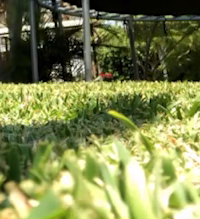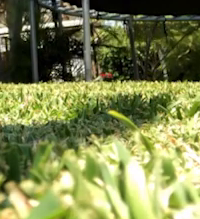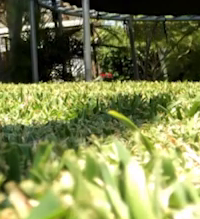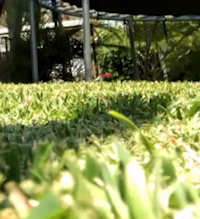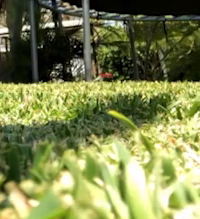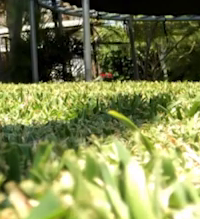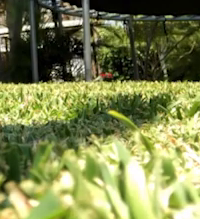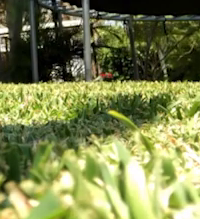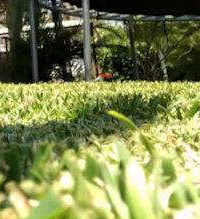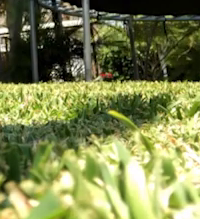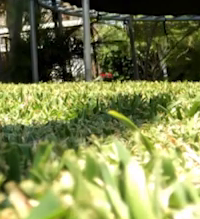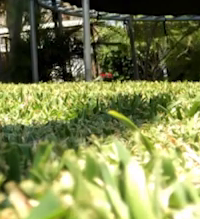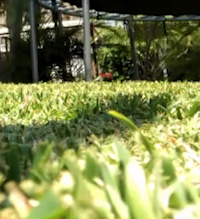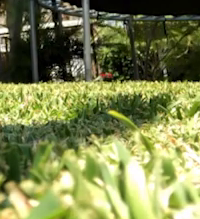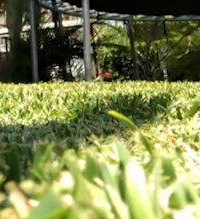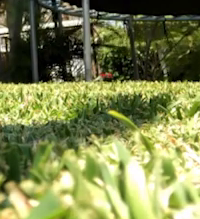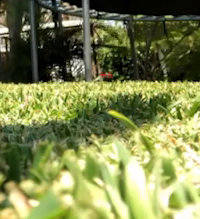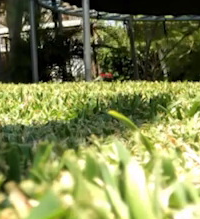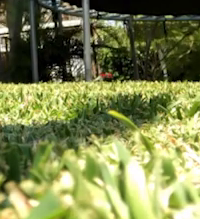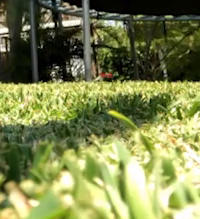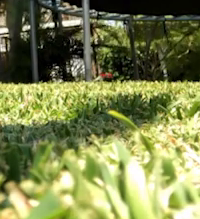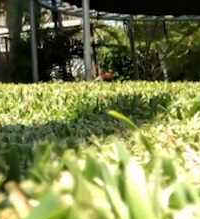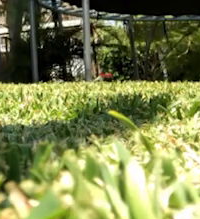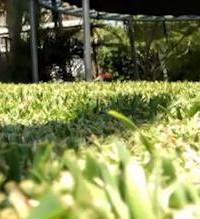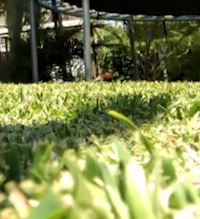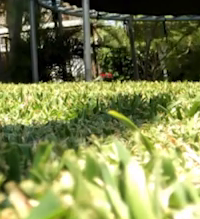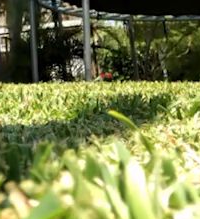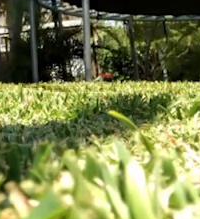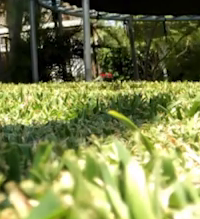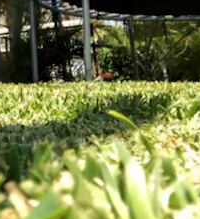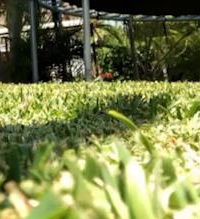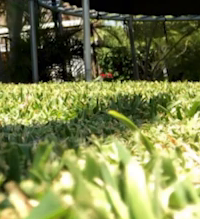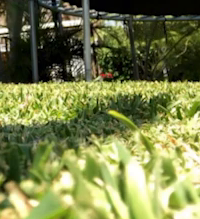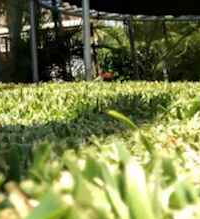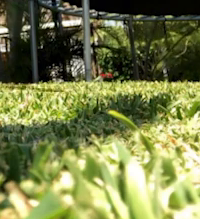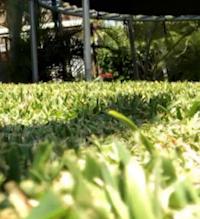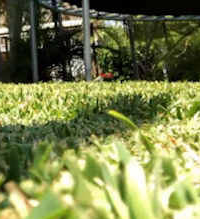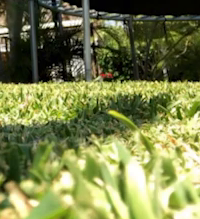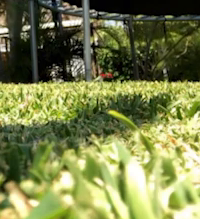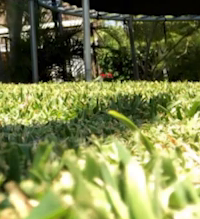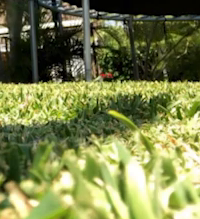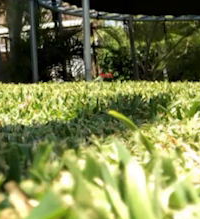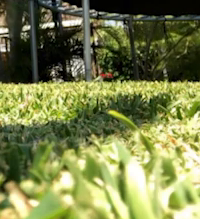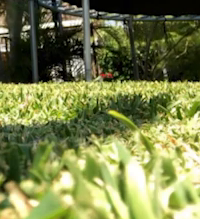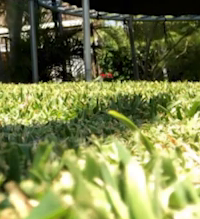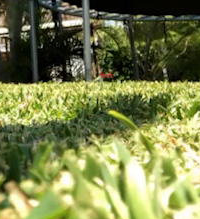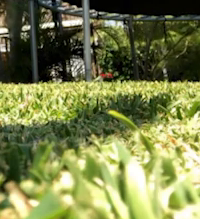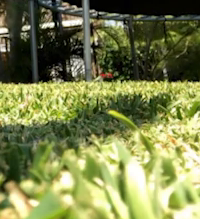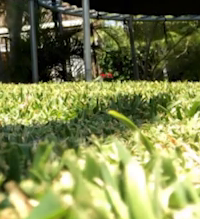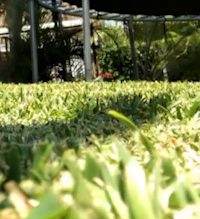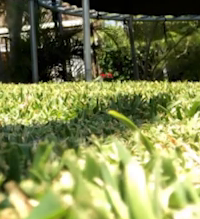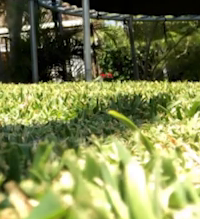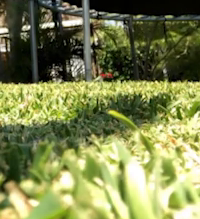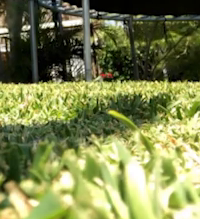en la posición que ustedes más sientan cómoda. Vamos a empezar con este brazo. Hacia adelante.